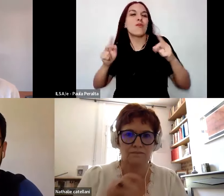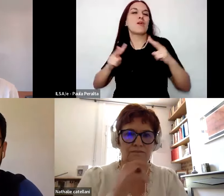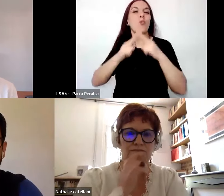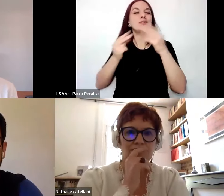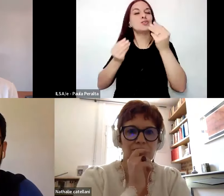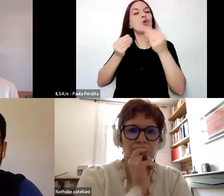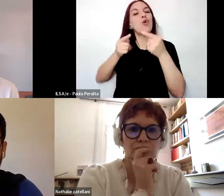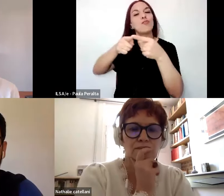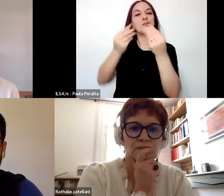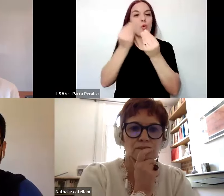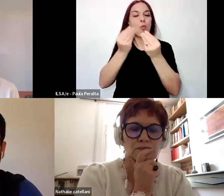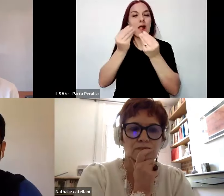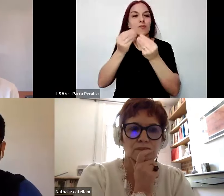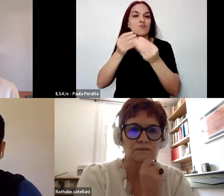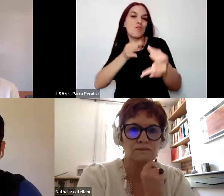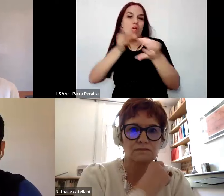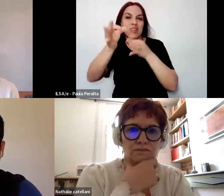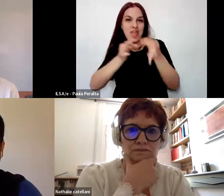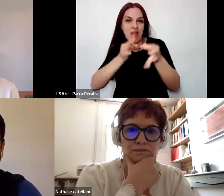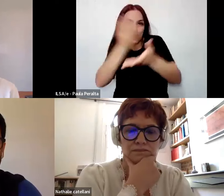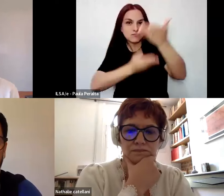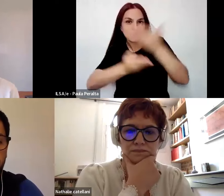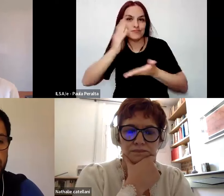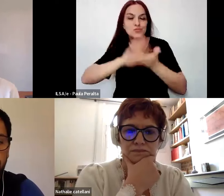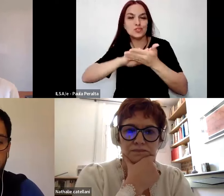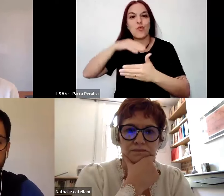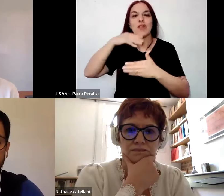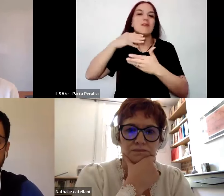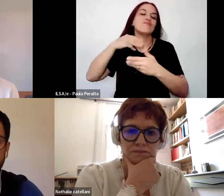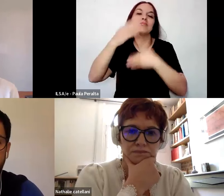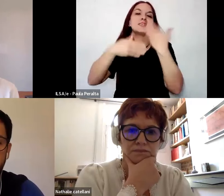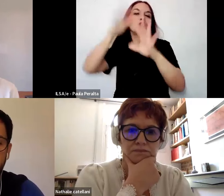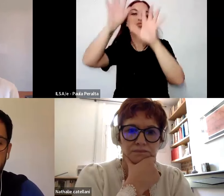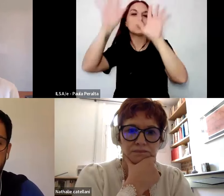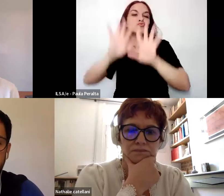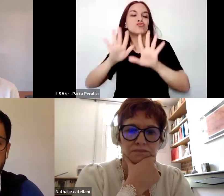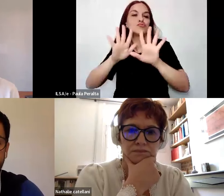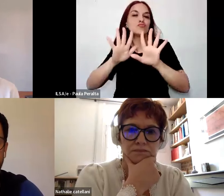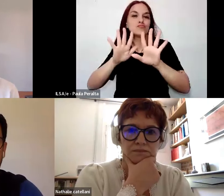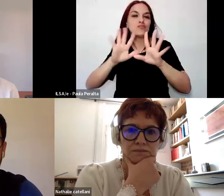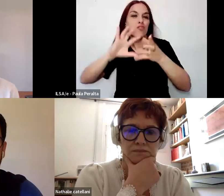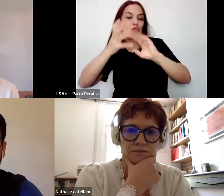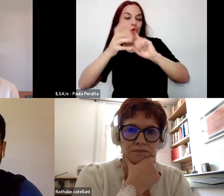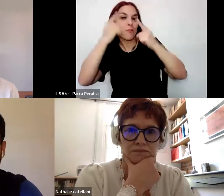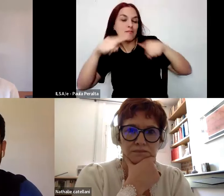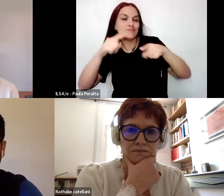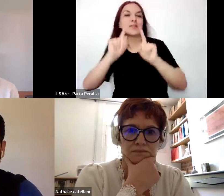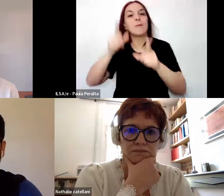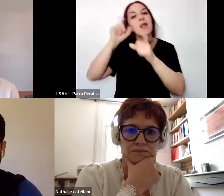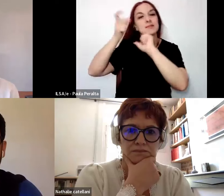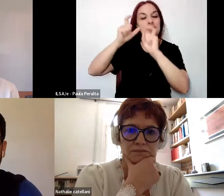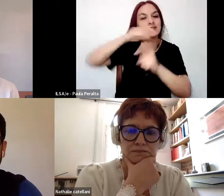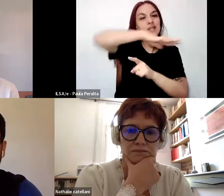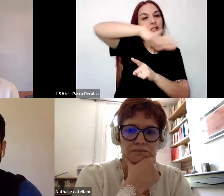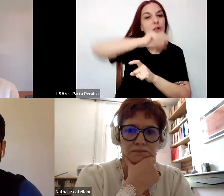presentar un diálogo en torno a los desarrollos teóricos y metodológicos y de las experiencias territoriales